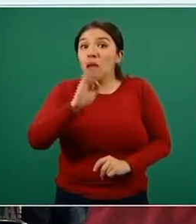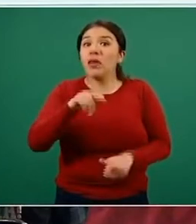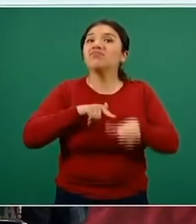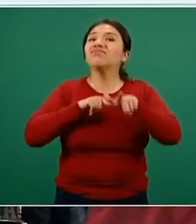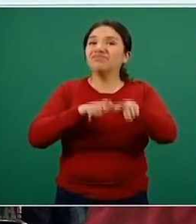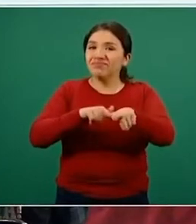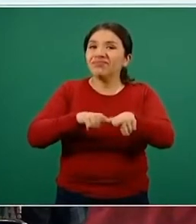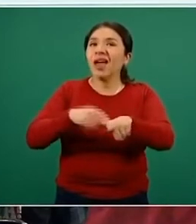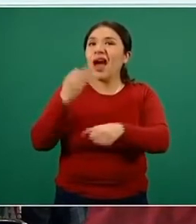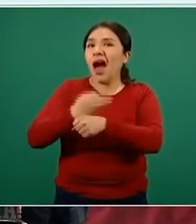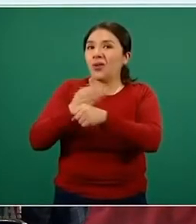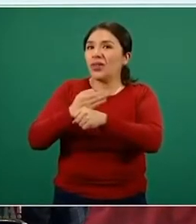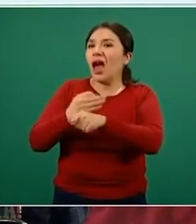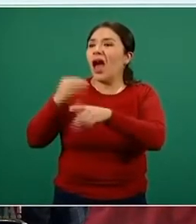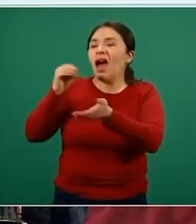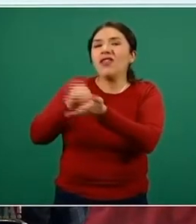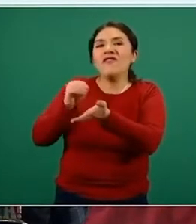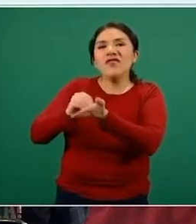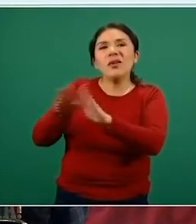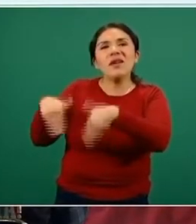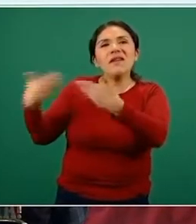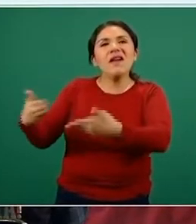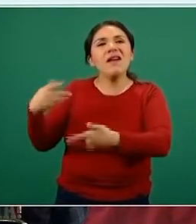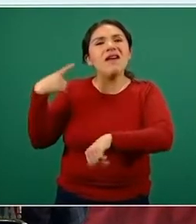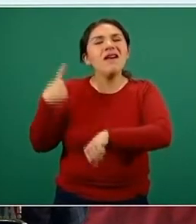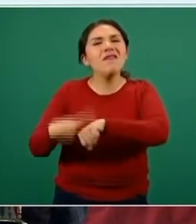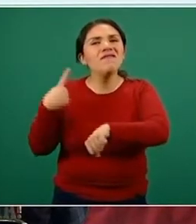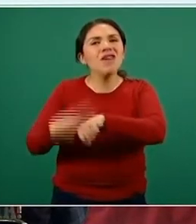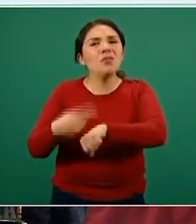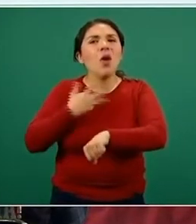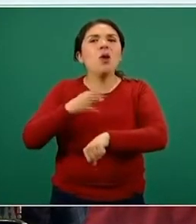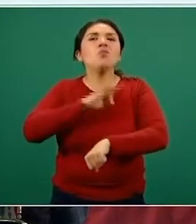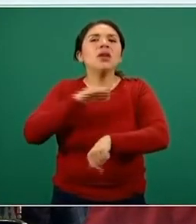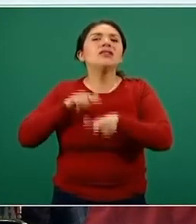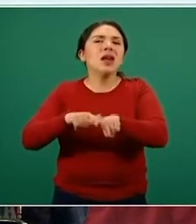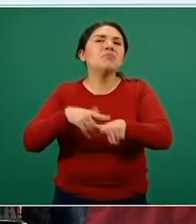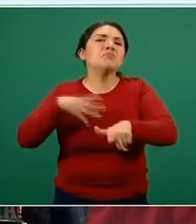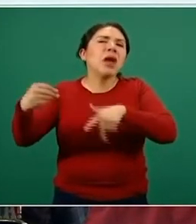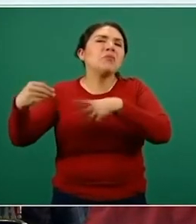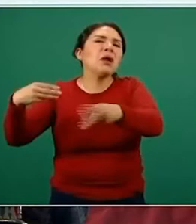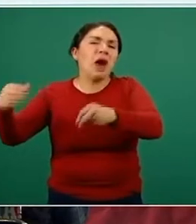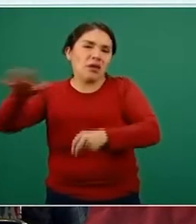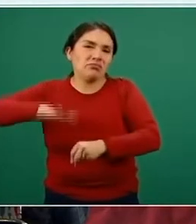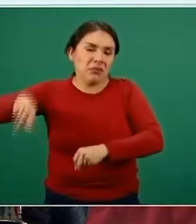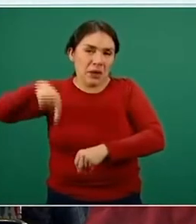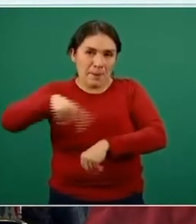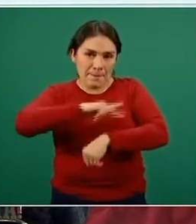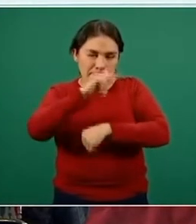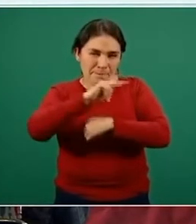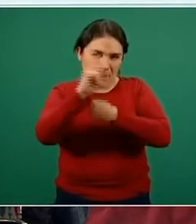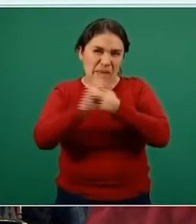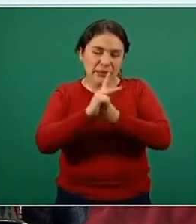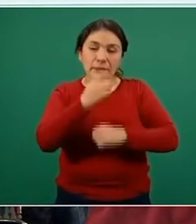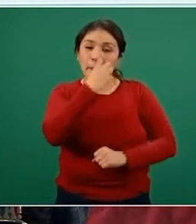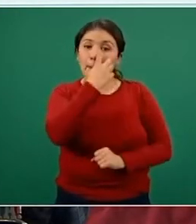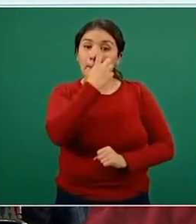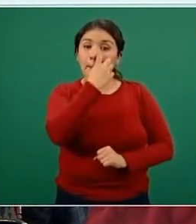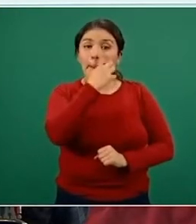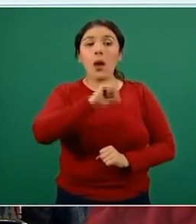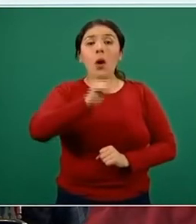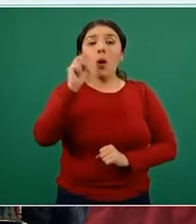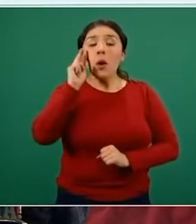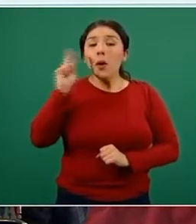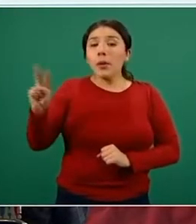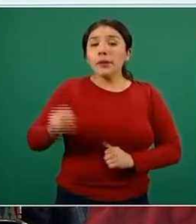en nuestro país se han analizado mediante una prueba de diagnóstico a 3.711.777 personas con un